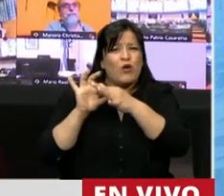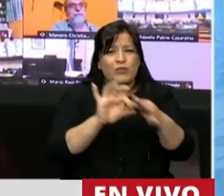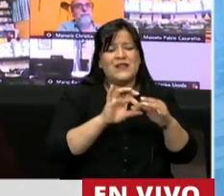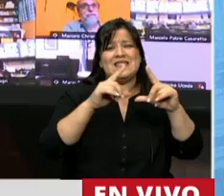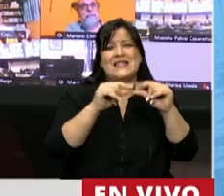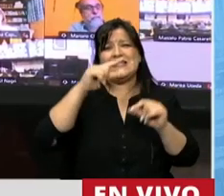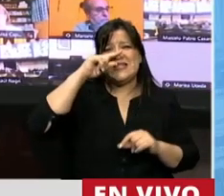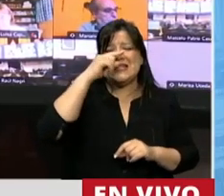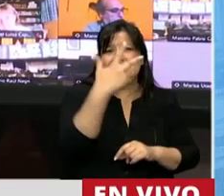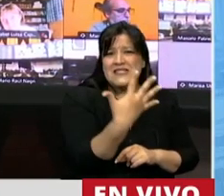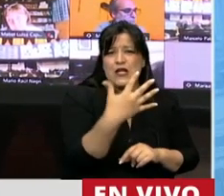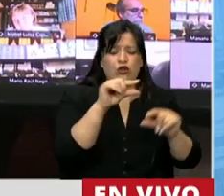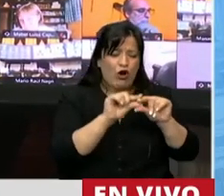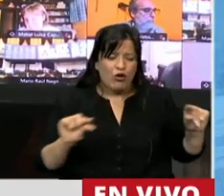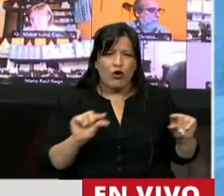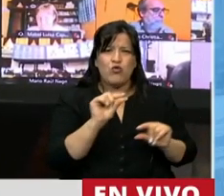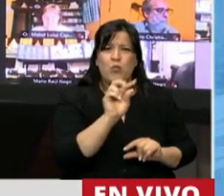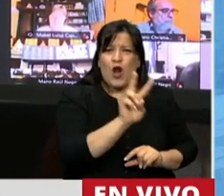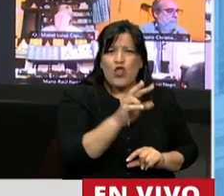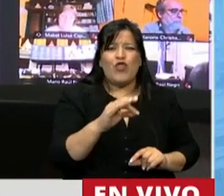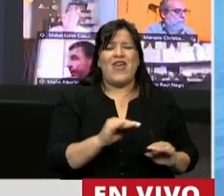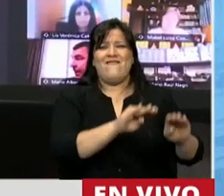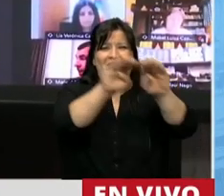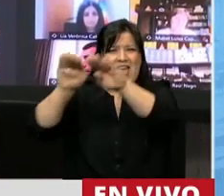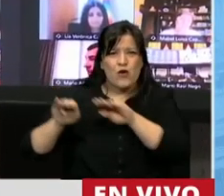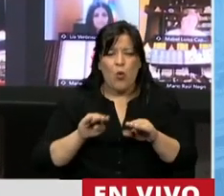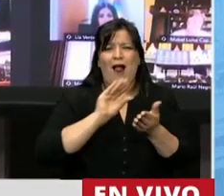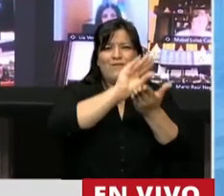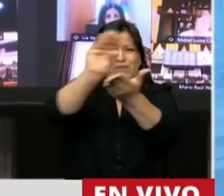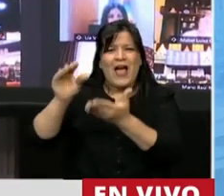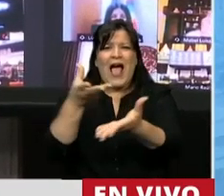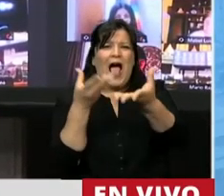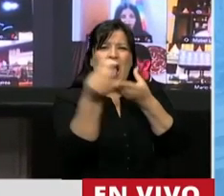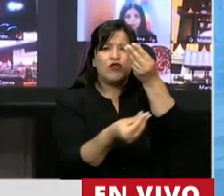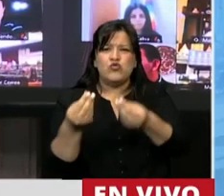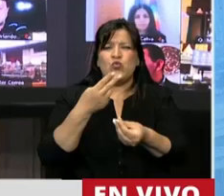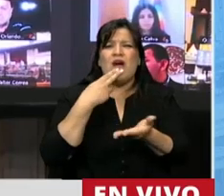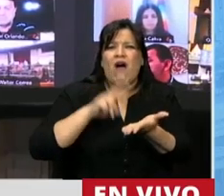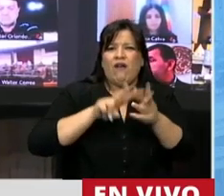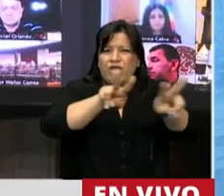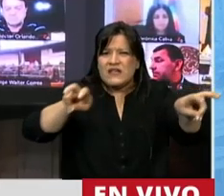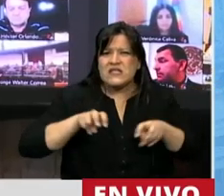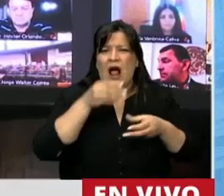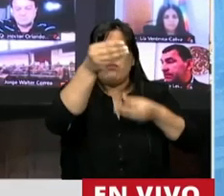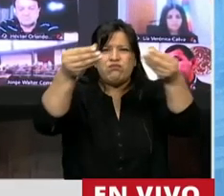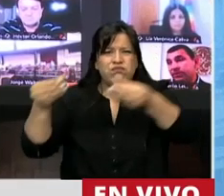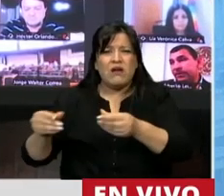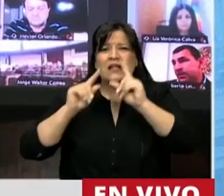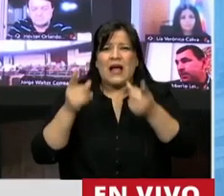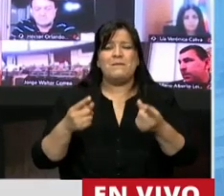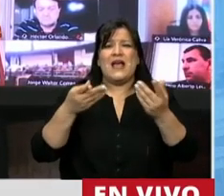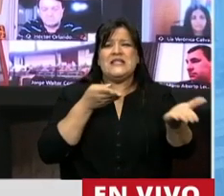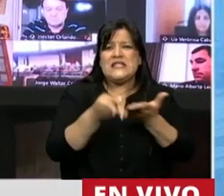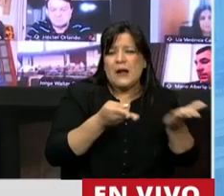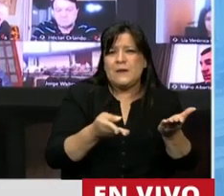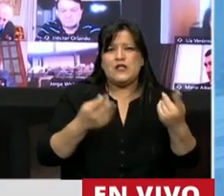75 inciso 2, es decir, equidad, solidaridad fiscal correspondiente entre los servicios que se prestan